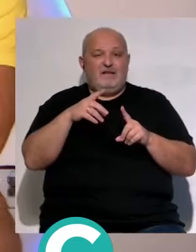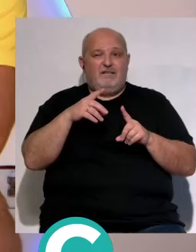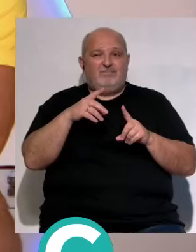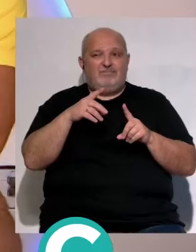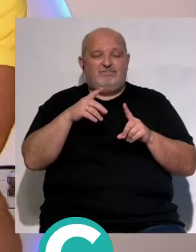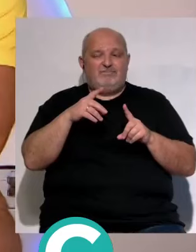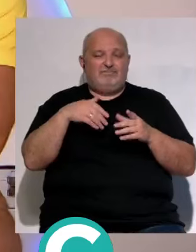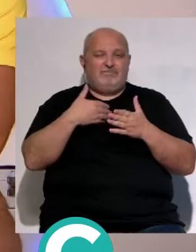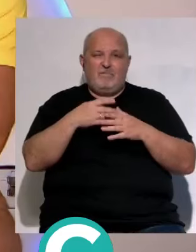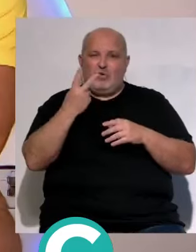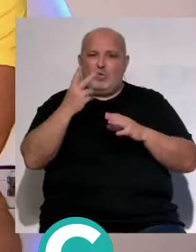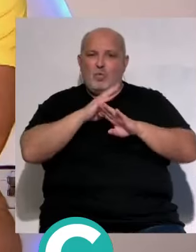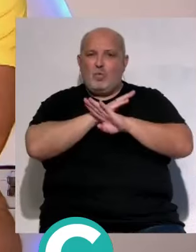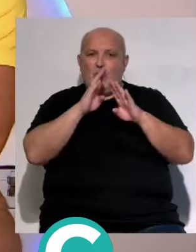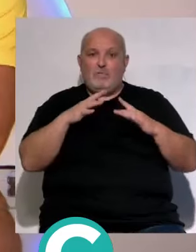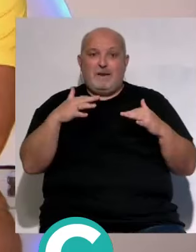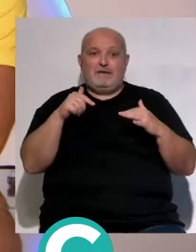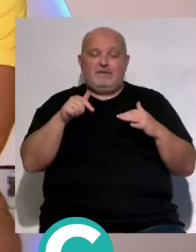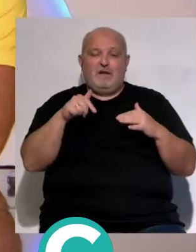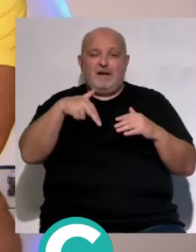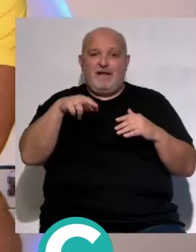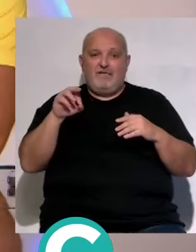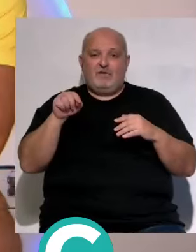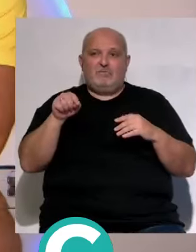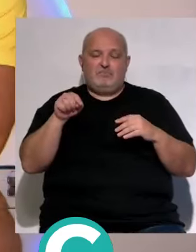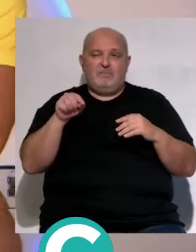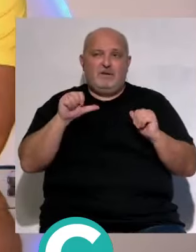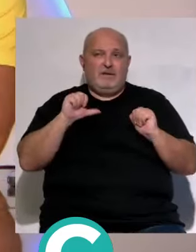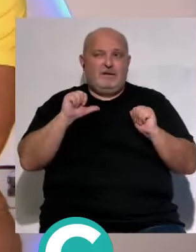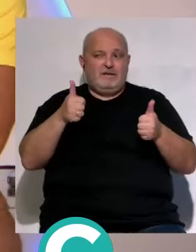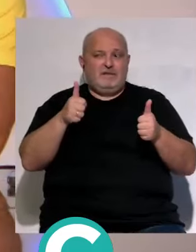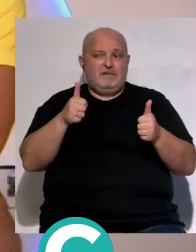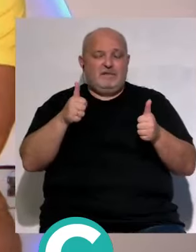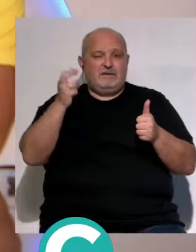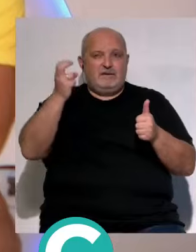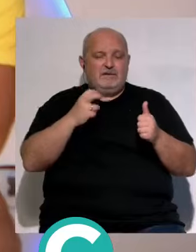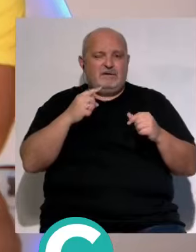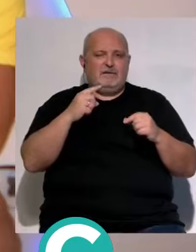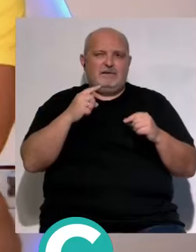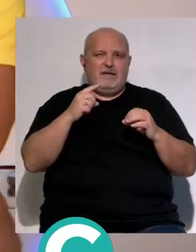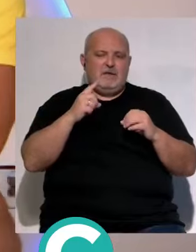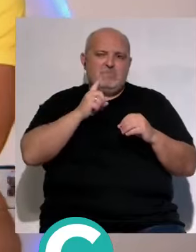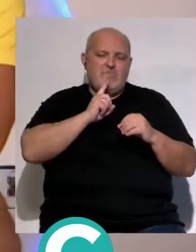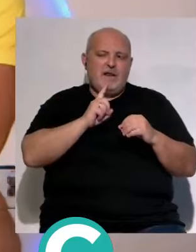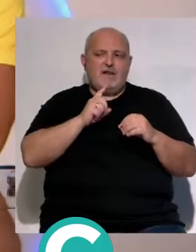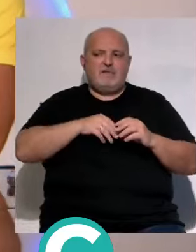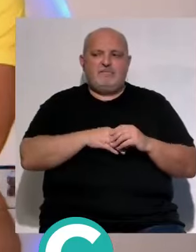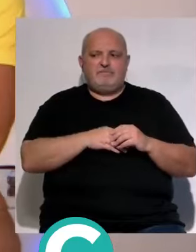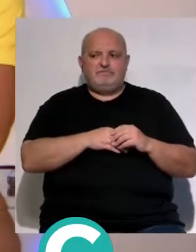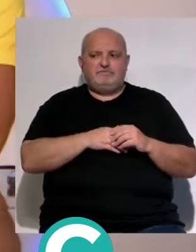hasta los dos últimos partidos Robert Navarro desde que vino Pelegrino no estuvo más pero